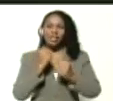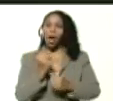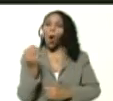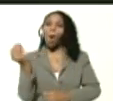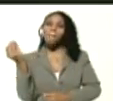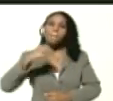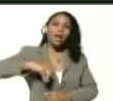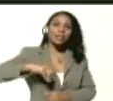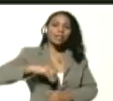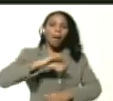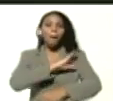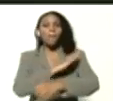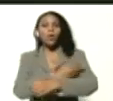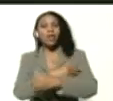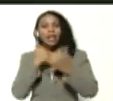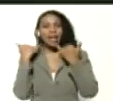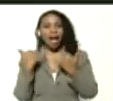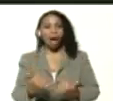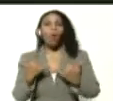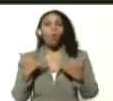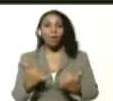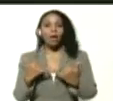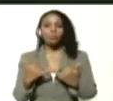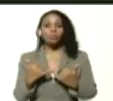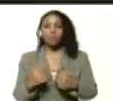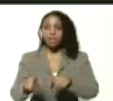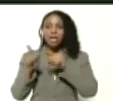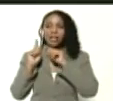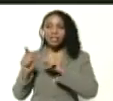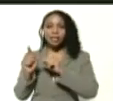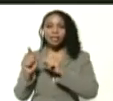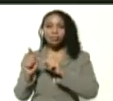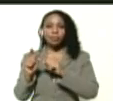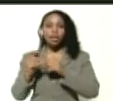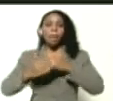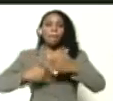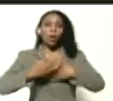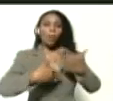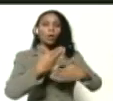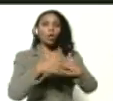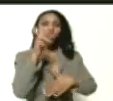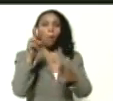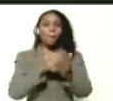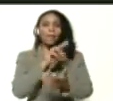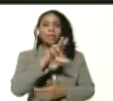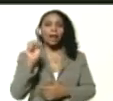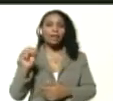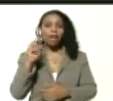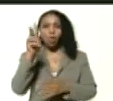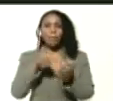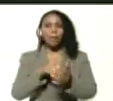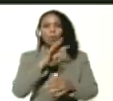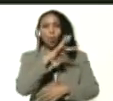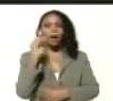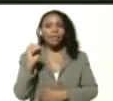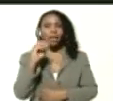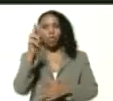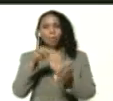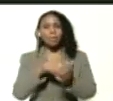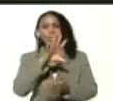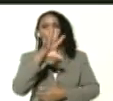poder y fuerza que ahora y así será en el transcurso 2030, 2040, 2050.